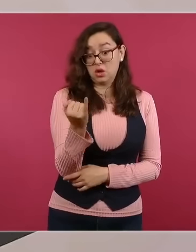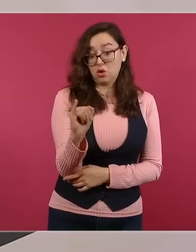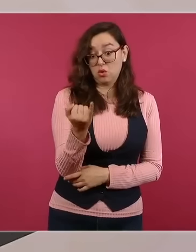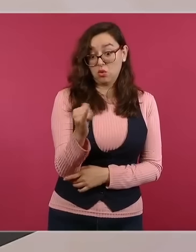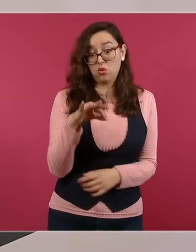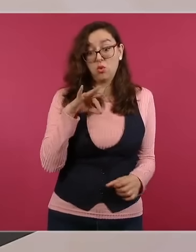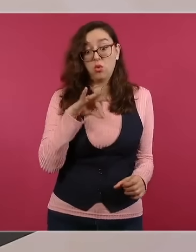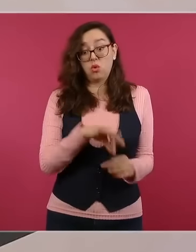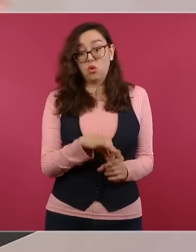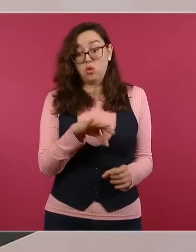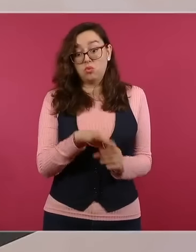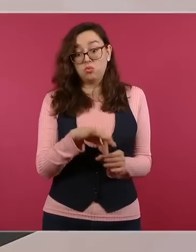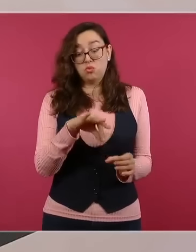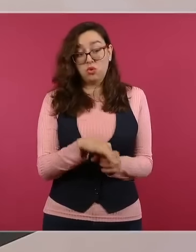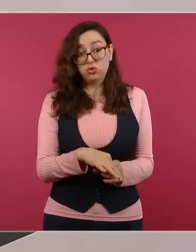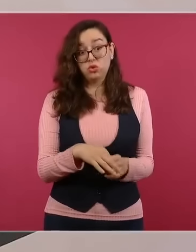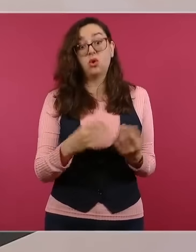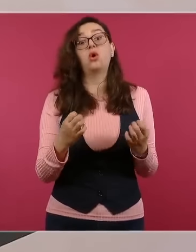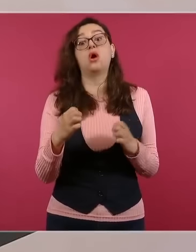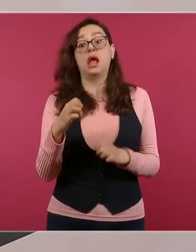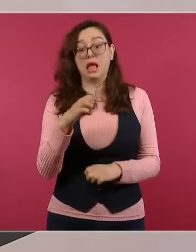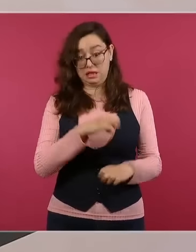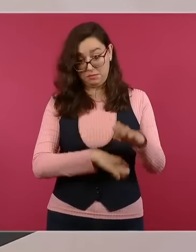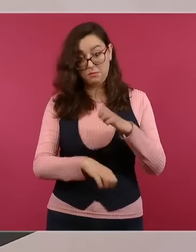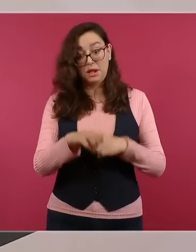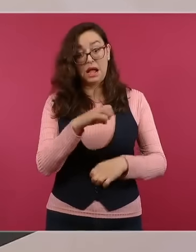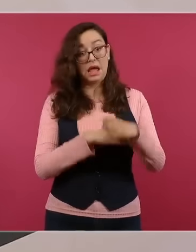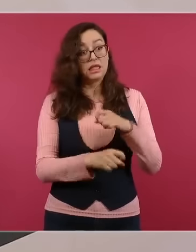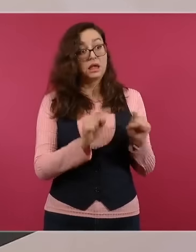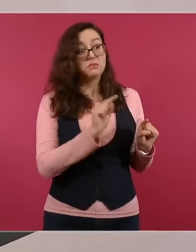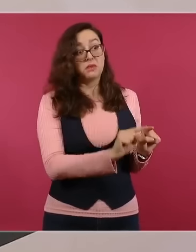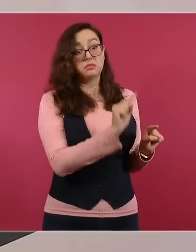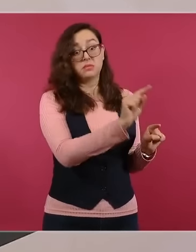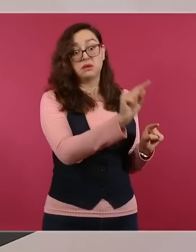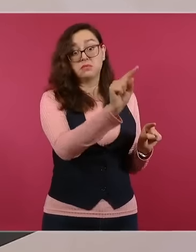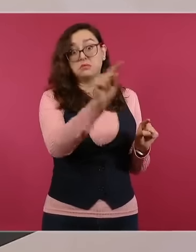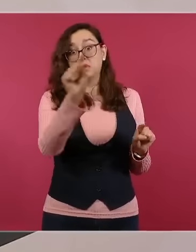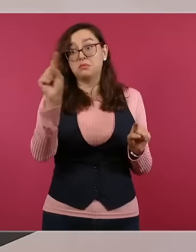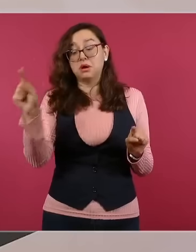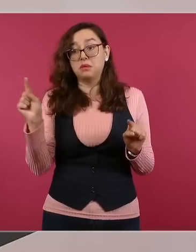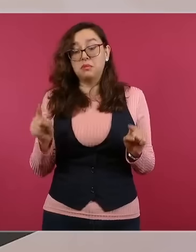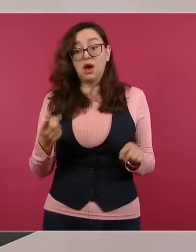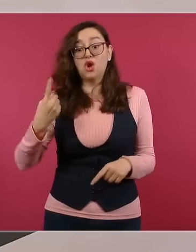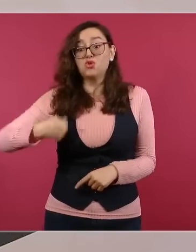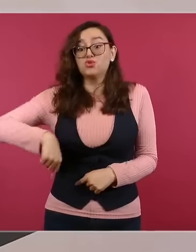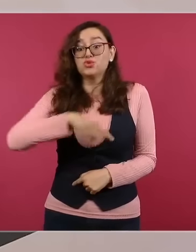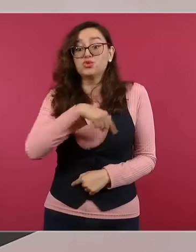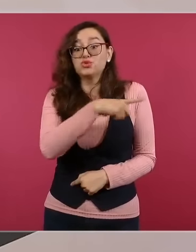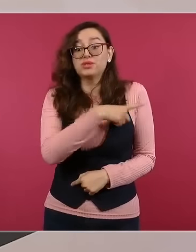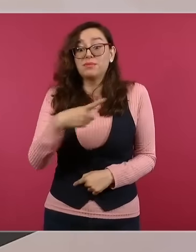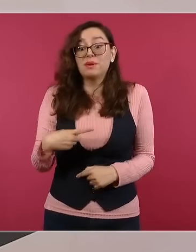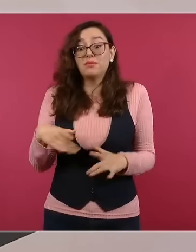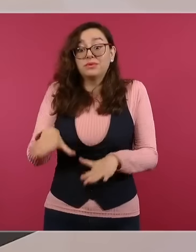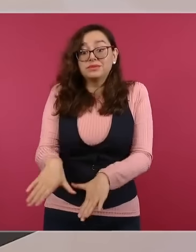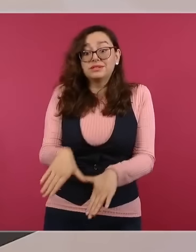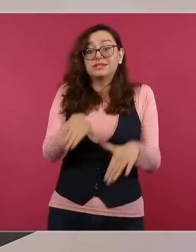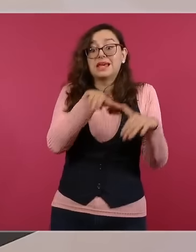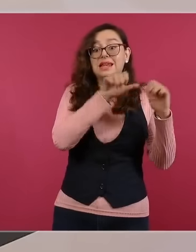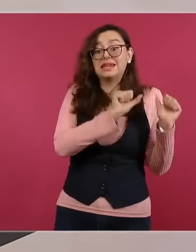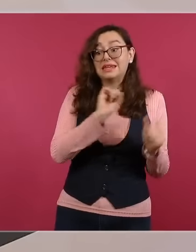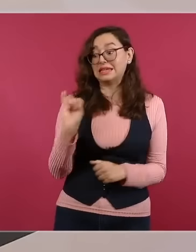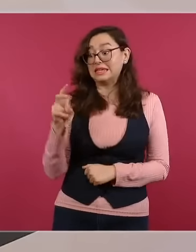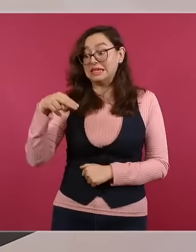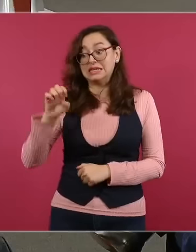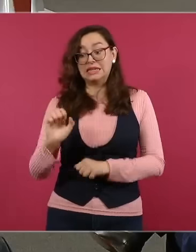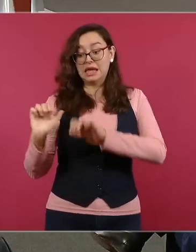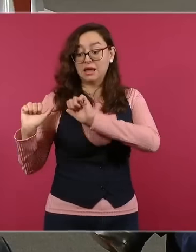del consulado, incluyendo el consul, se salen de las instalaciones porque nosotros no participamos de ninguna manera en ninguna